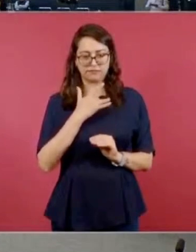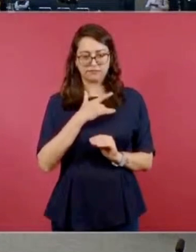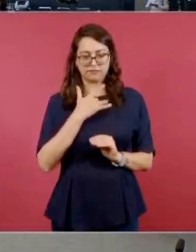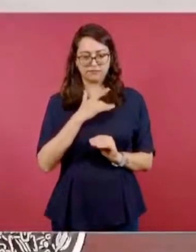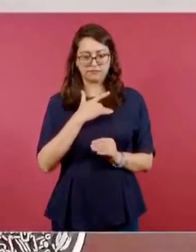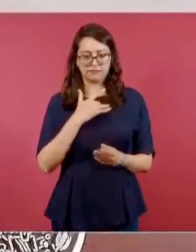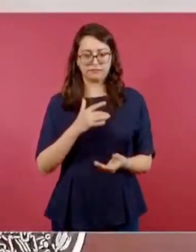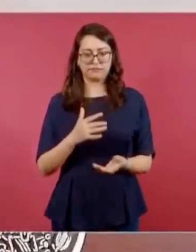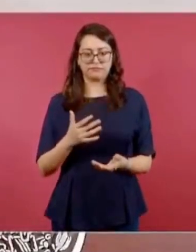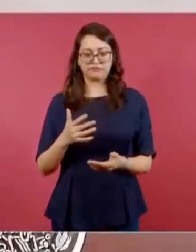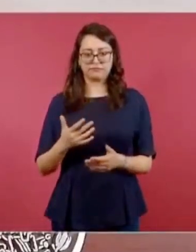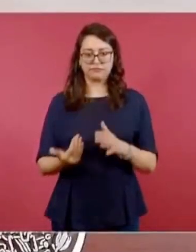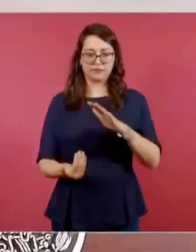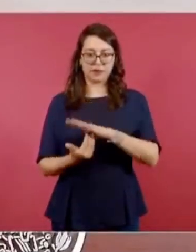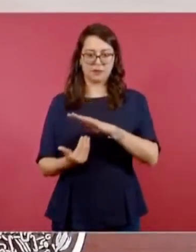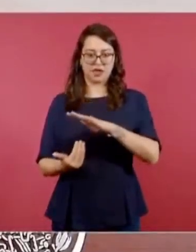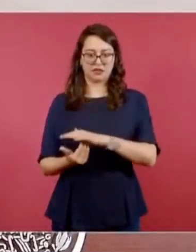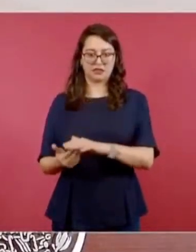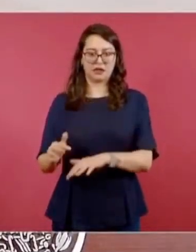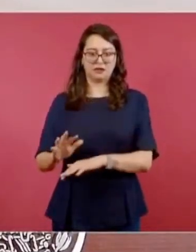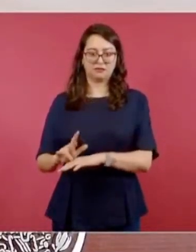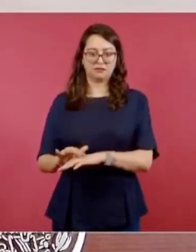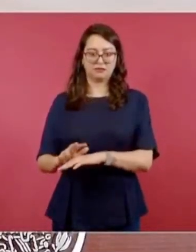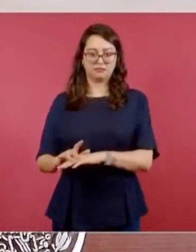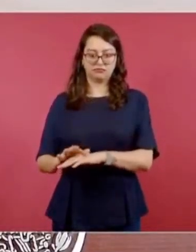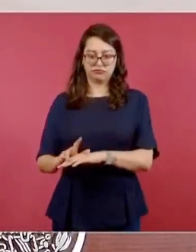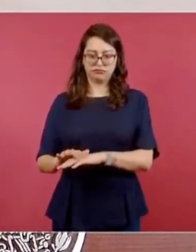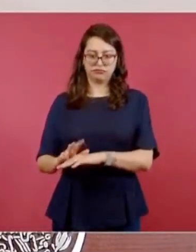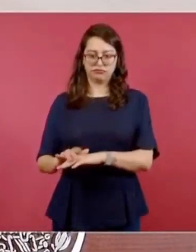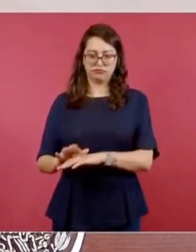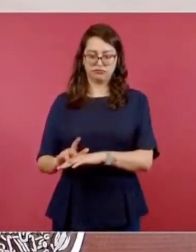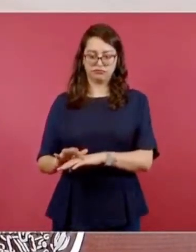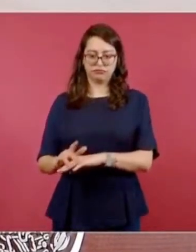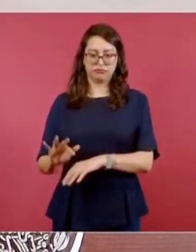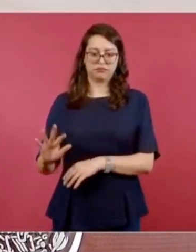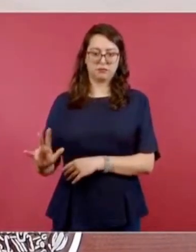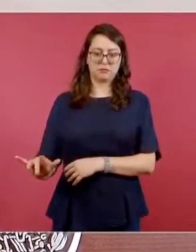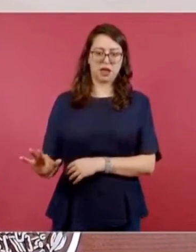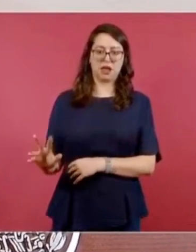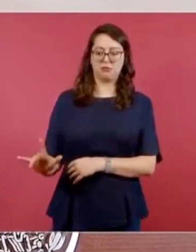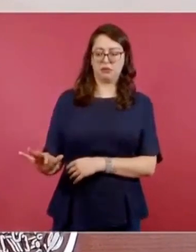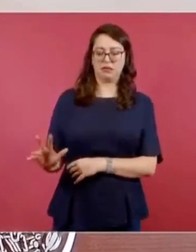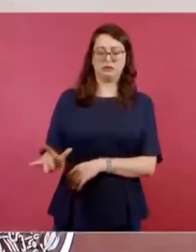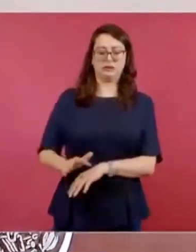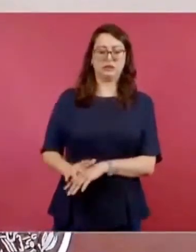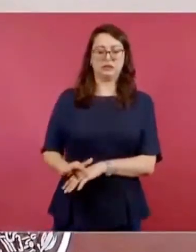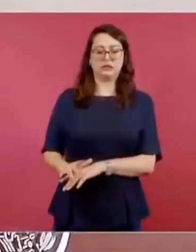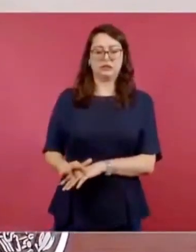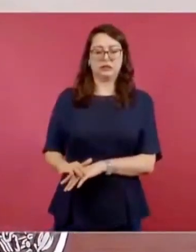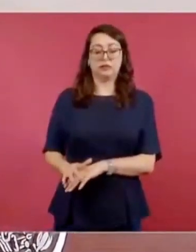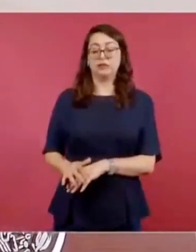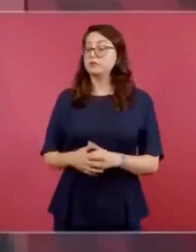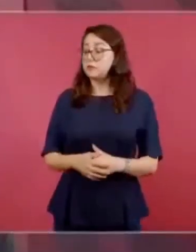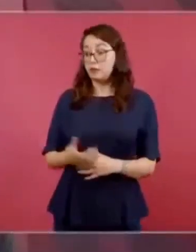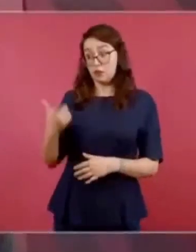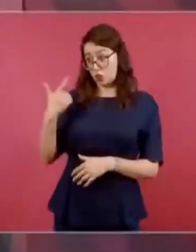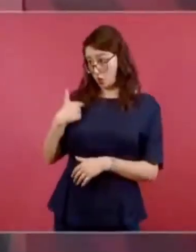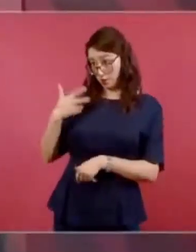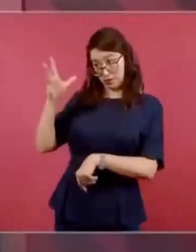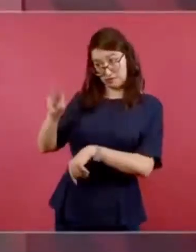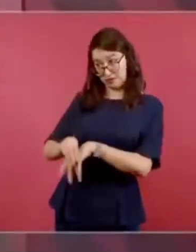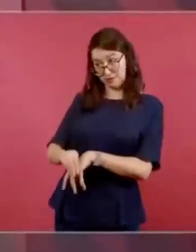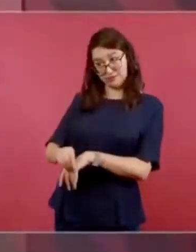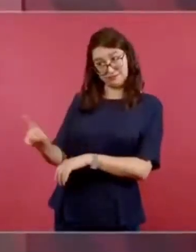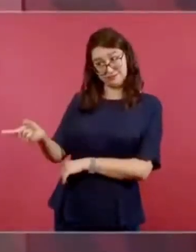documentos que descansan en el escritorio. No le vengo a pedir permiso general,